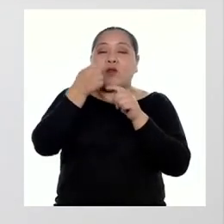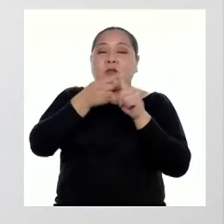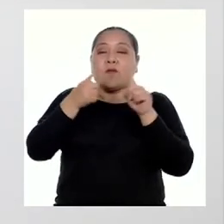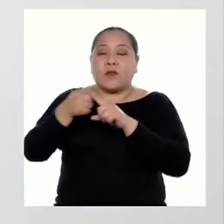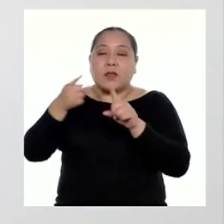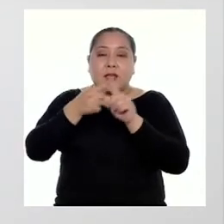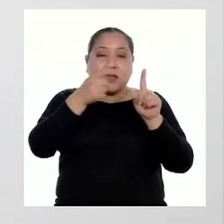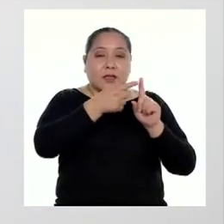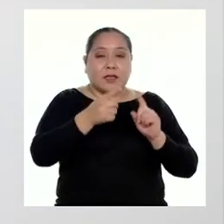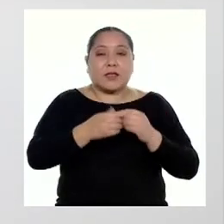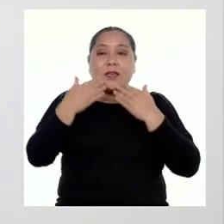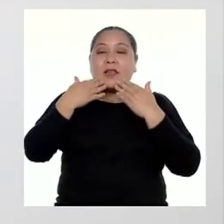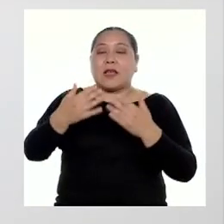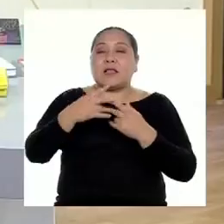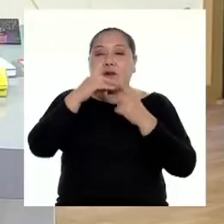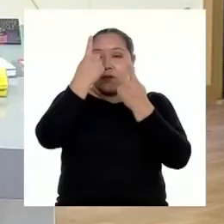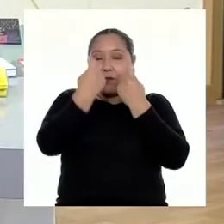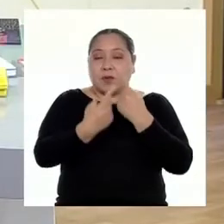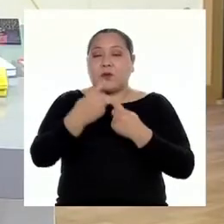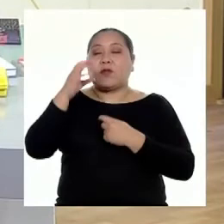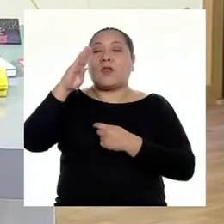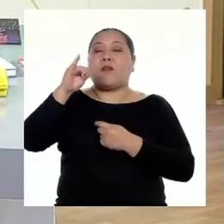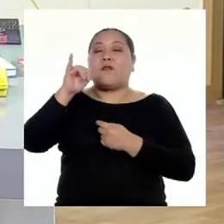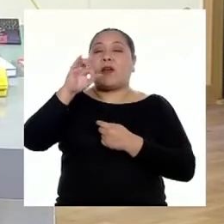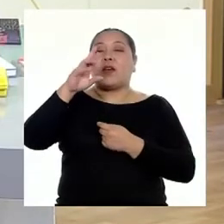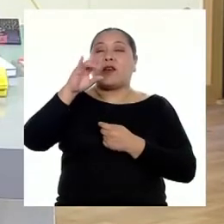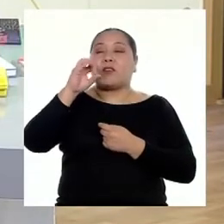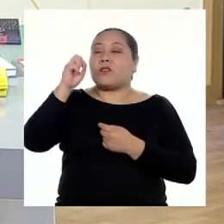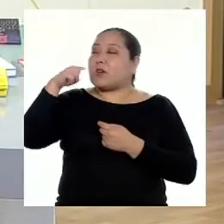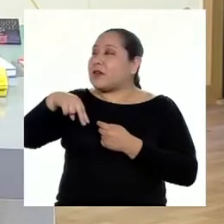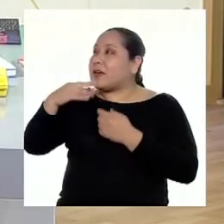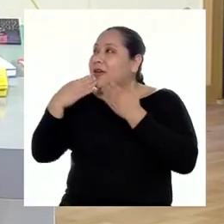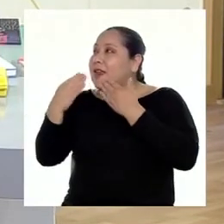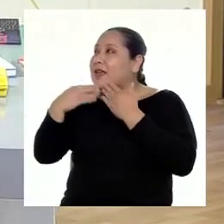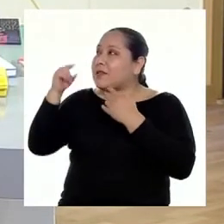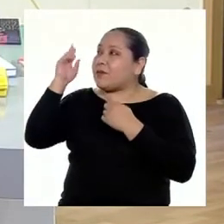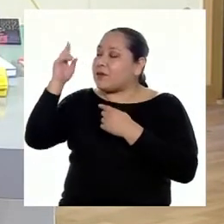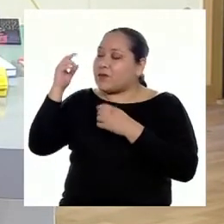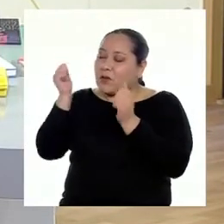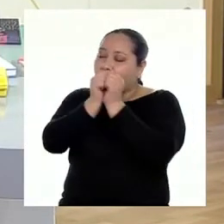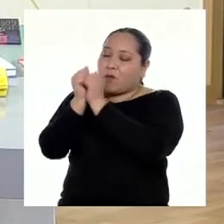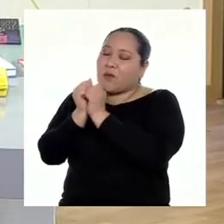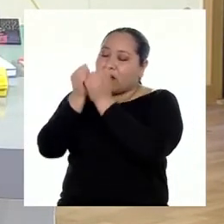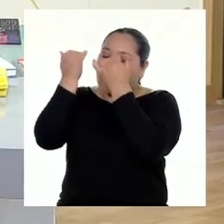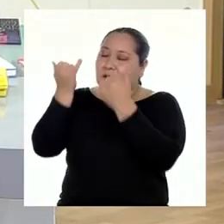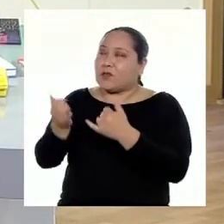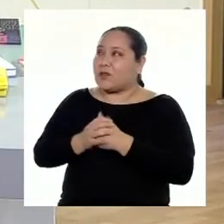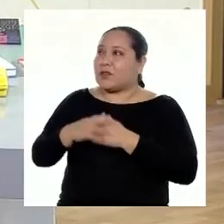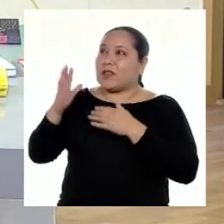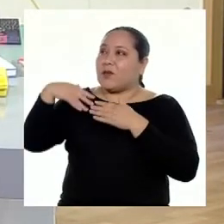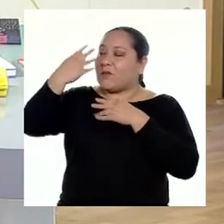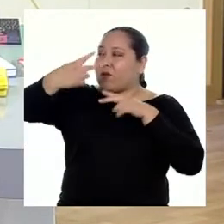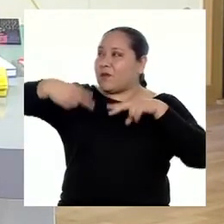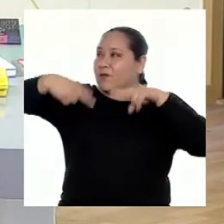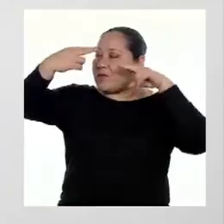gracias por esta pregunta, Byron. Bueno, profesora. Gracias por estar con nosotros el día de hoy. Hasta un próximo programa.